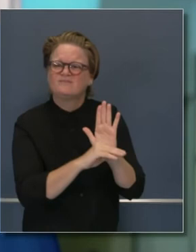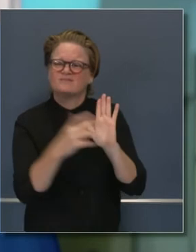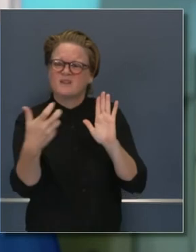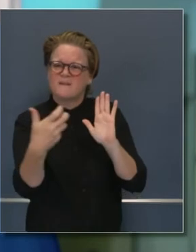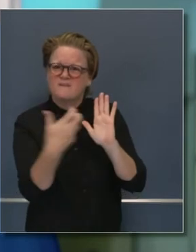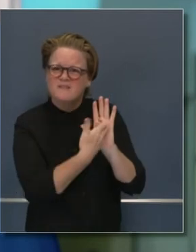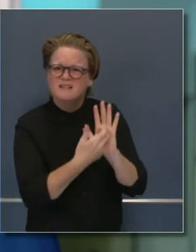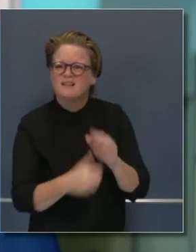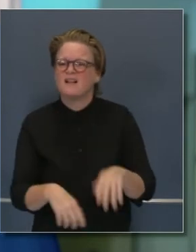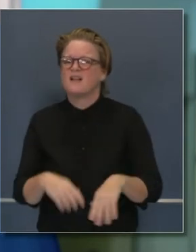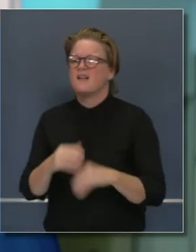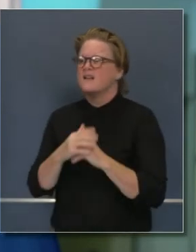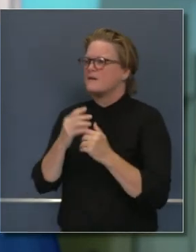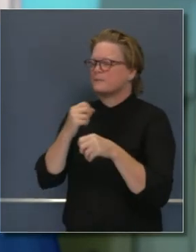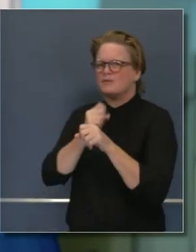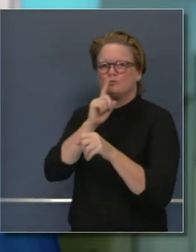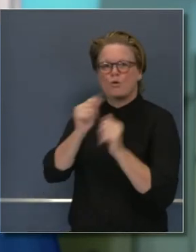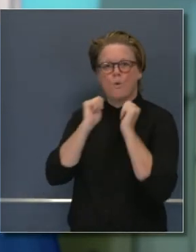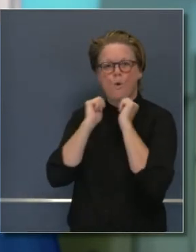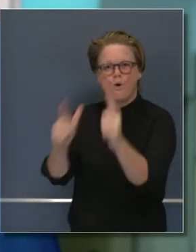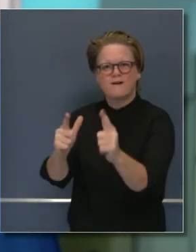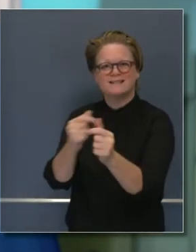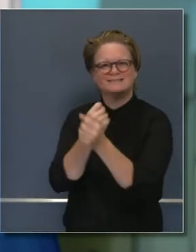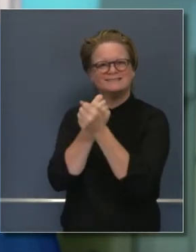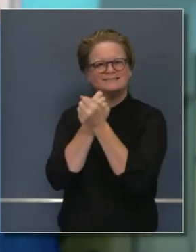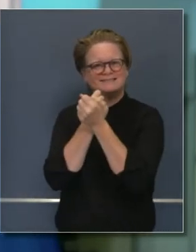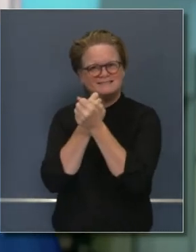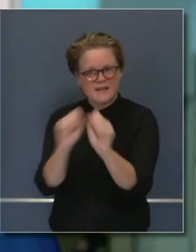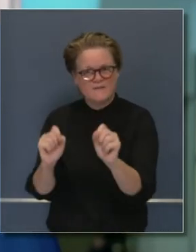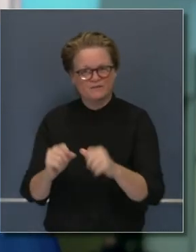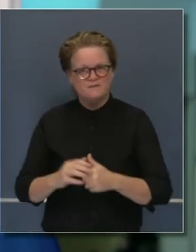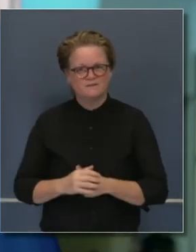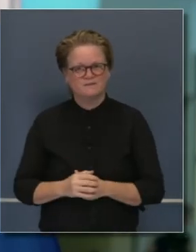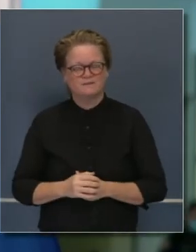modificaciones sean las mejores y necesarias.